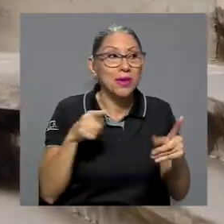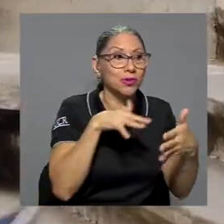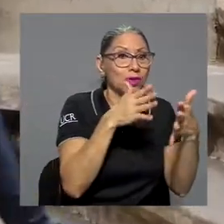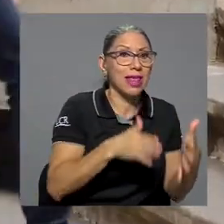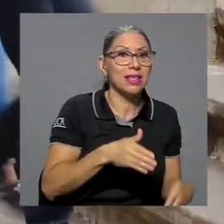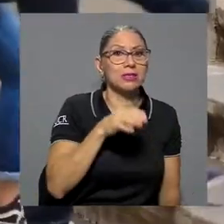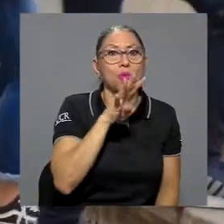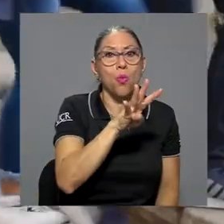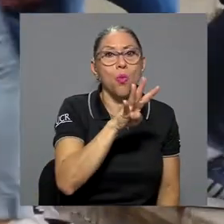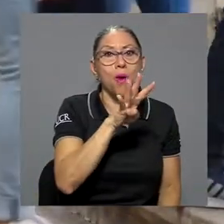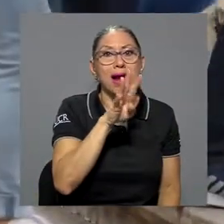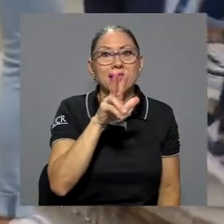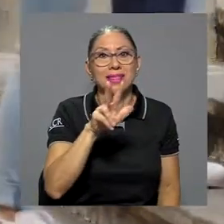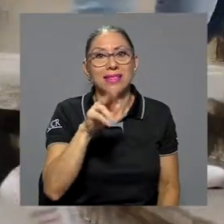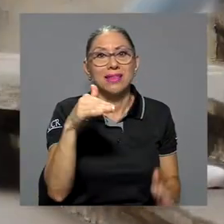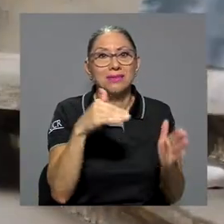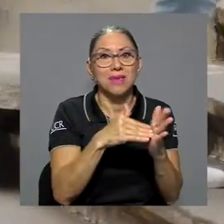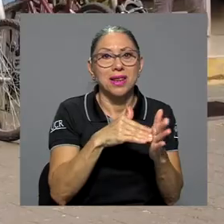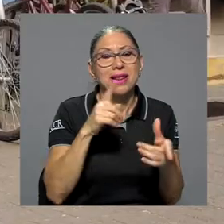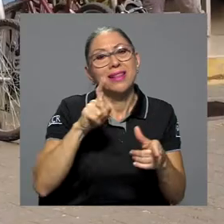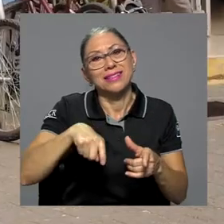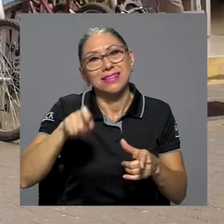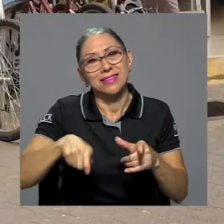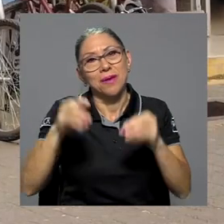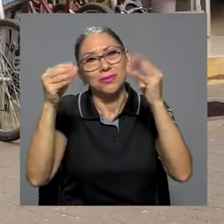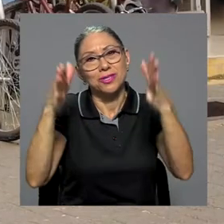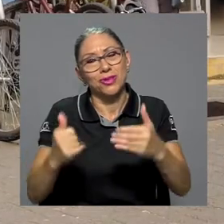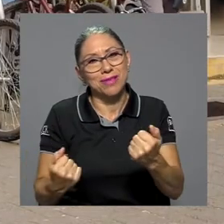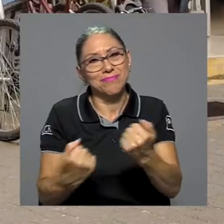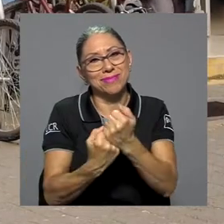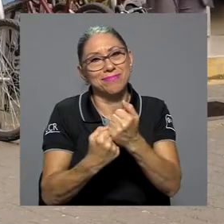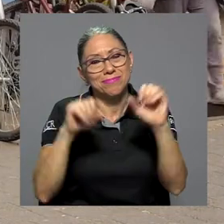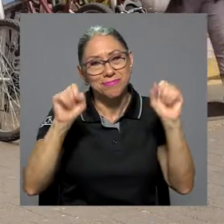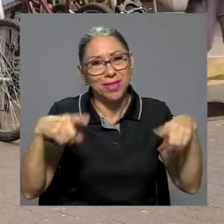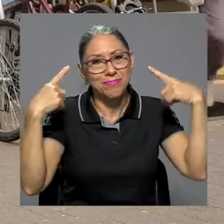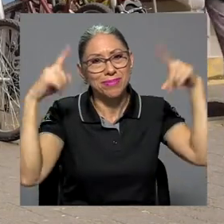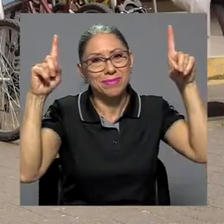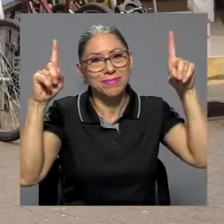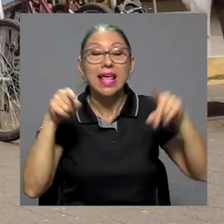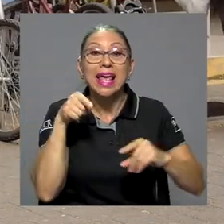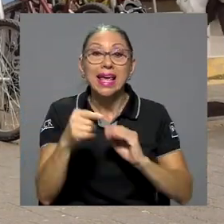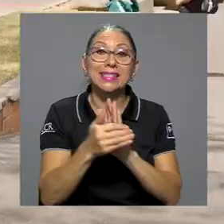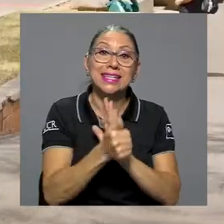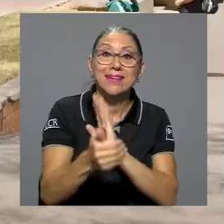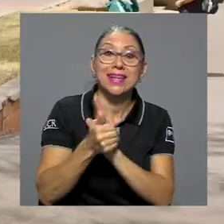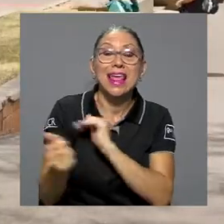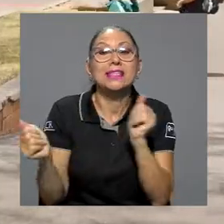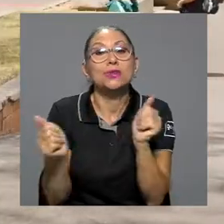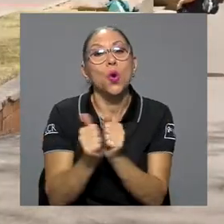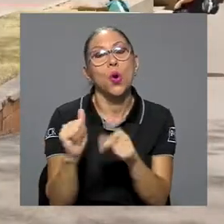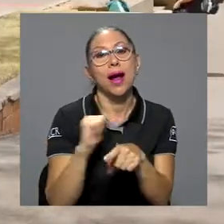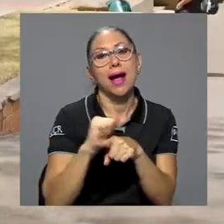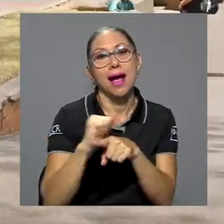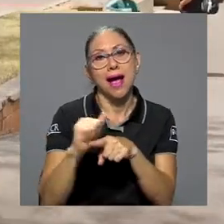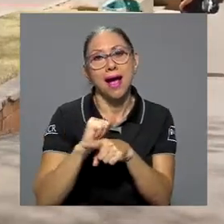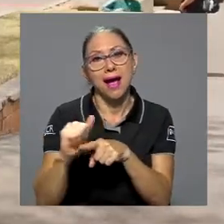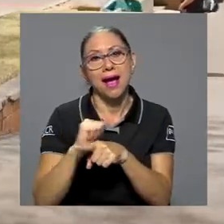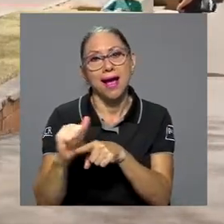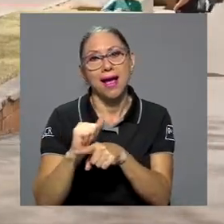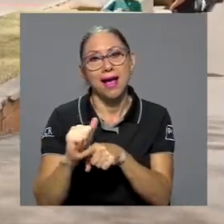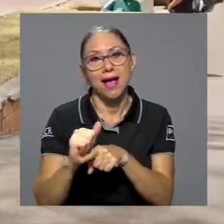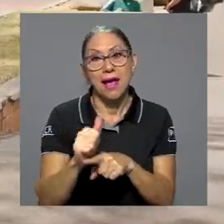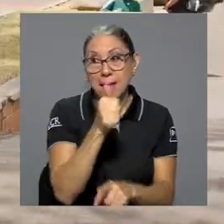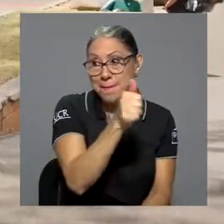Entonces, sí necesitamos el apoyo al personal docente para que esto pueda ser posible. Esas habilidades se adquieren con capacitación,